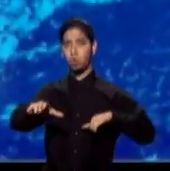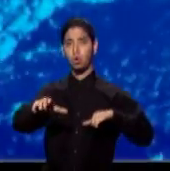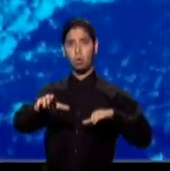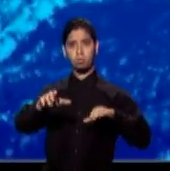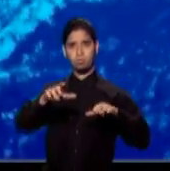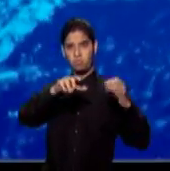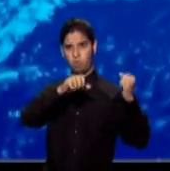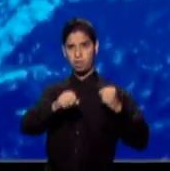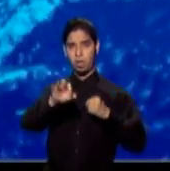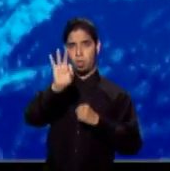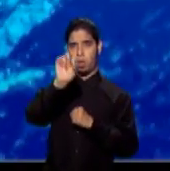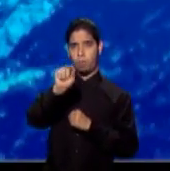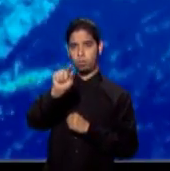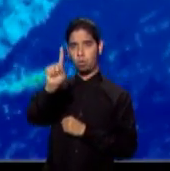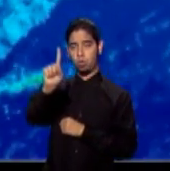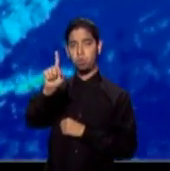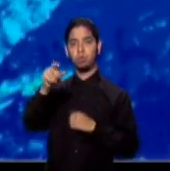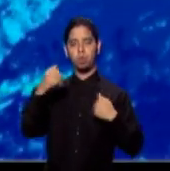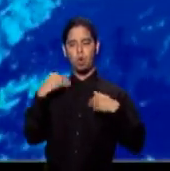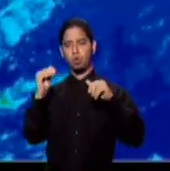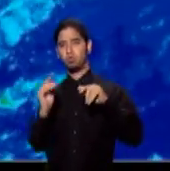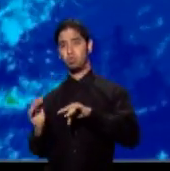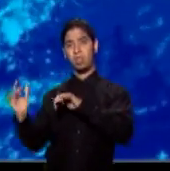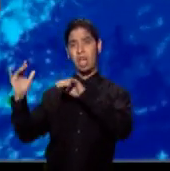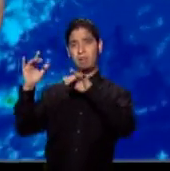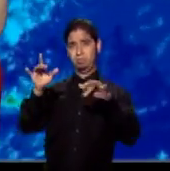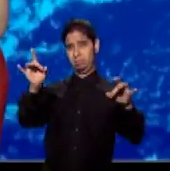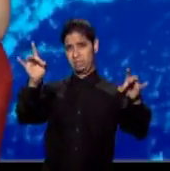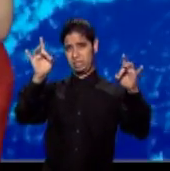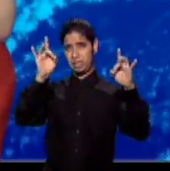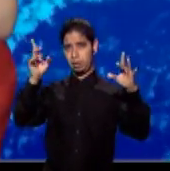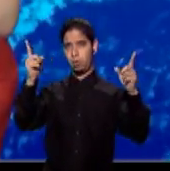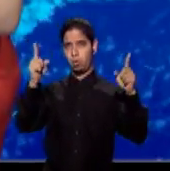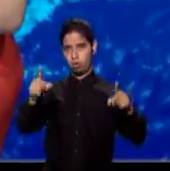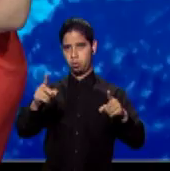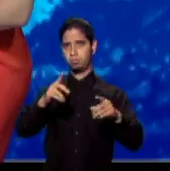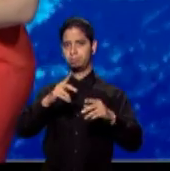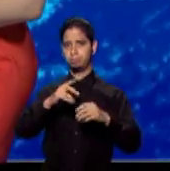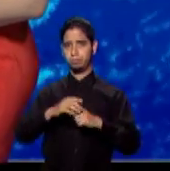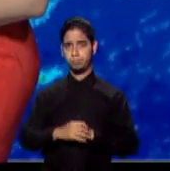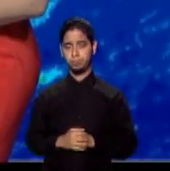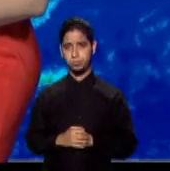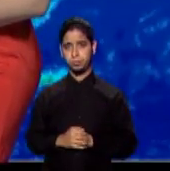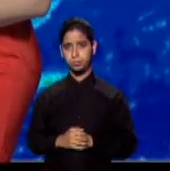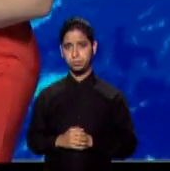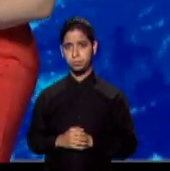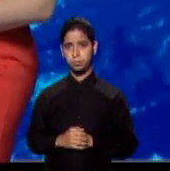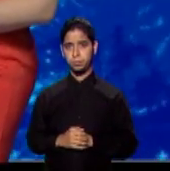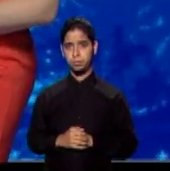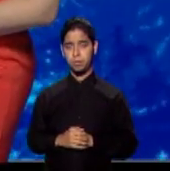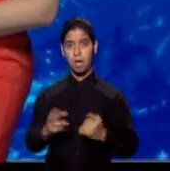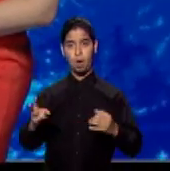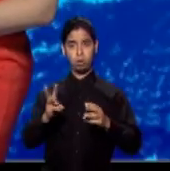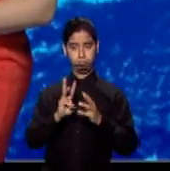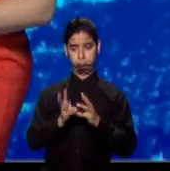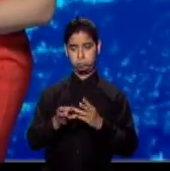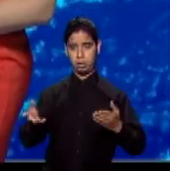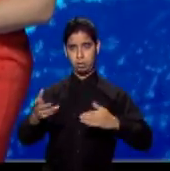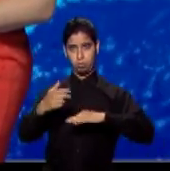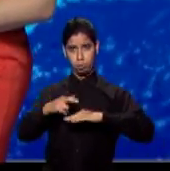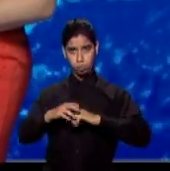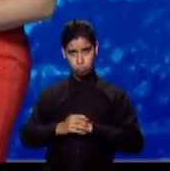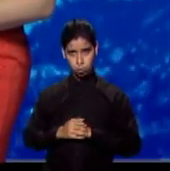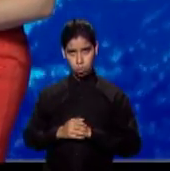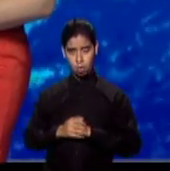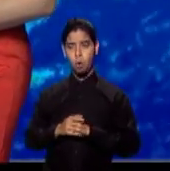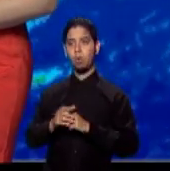generó uno de los tsunamis más catastróficos del planeta. En cuanto a las condiciones del tiempo, en nuestra zona local esperamos un frente frío